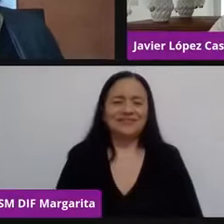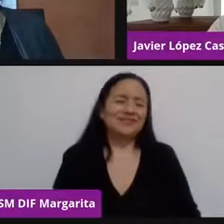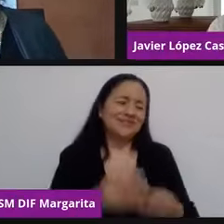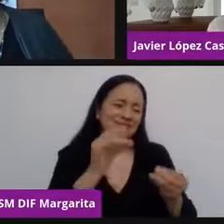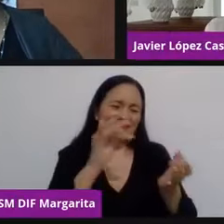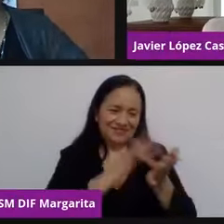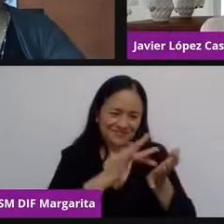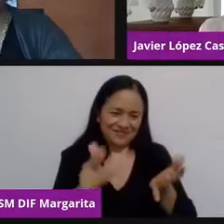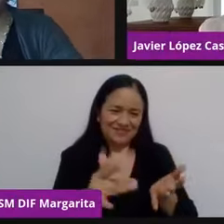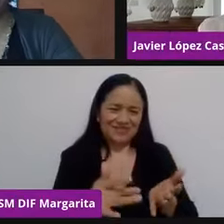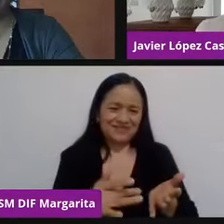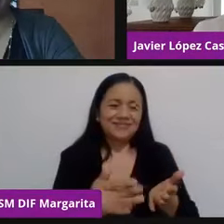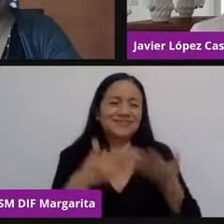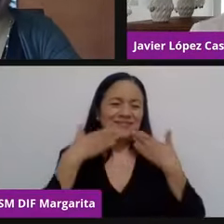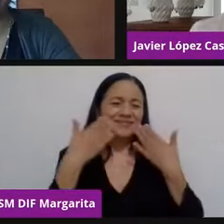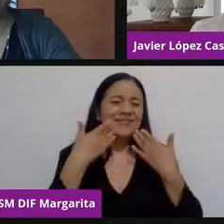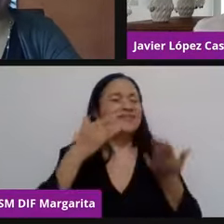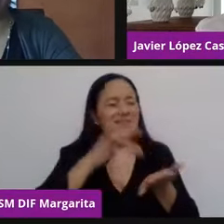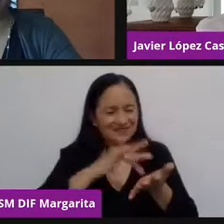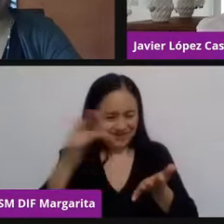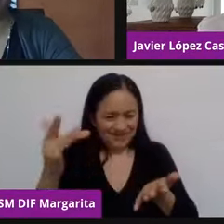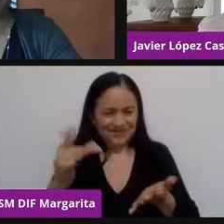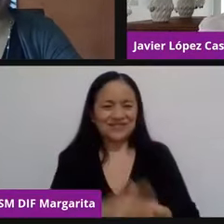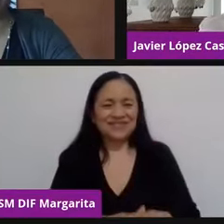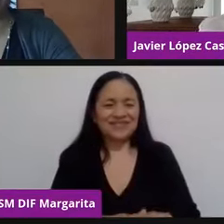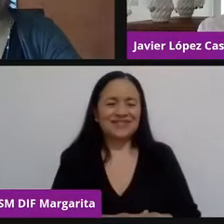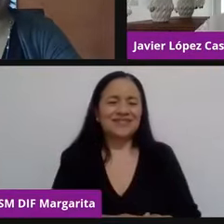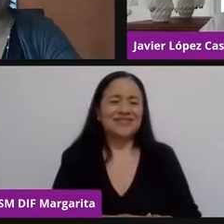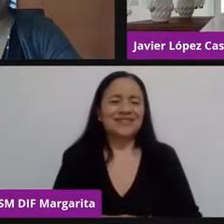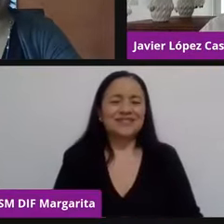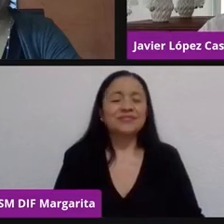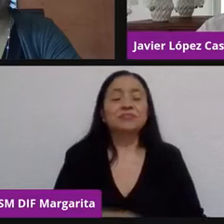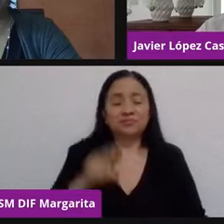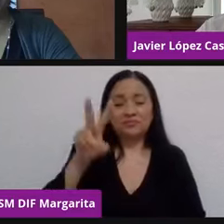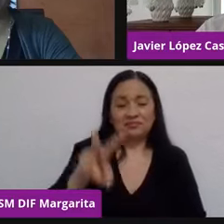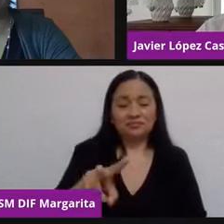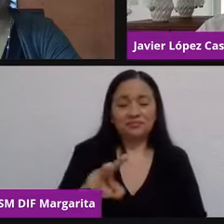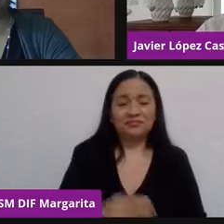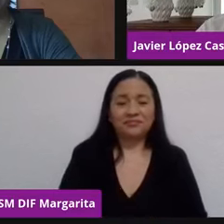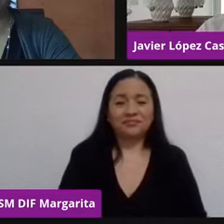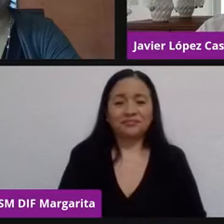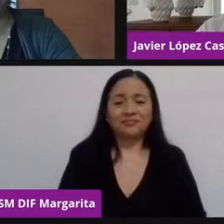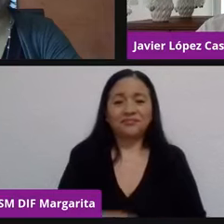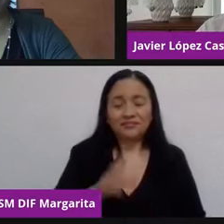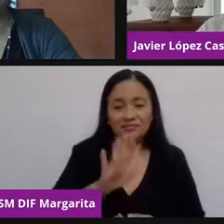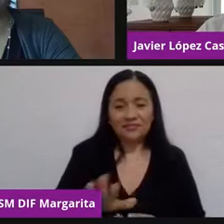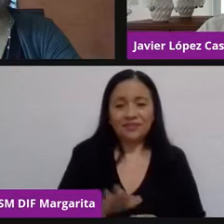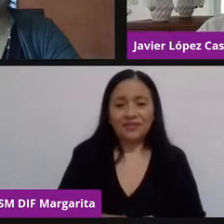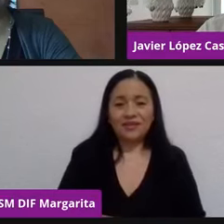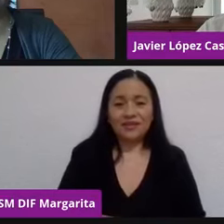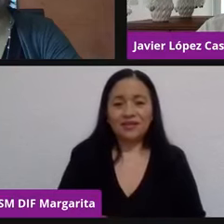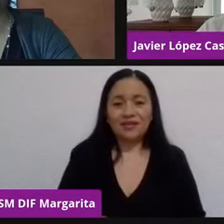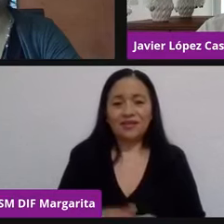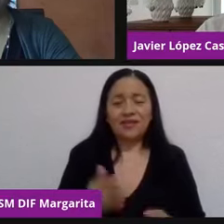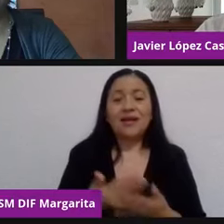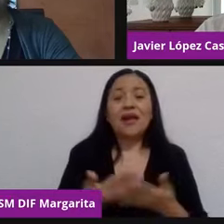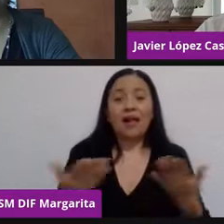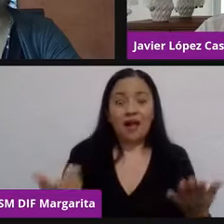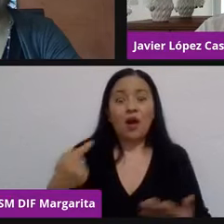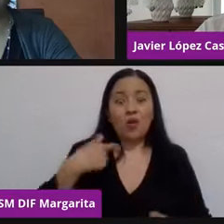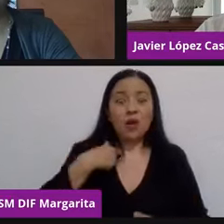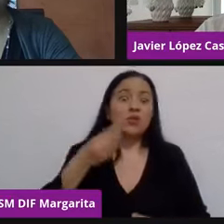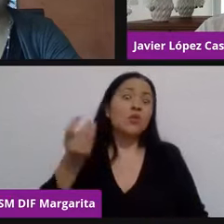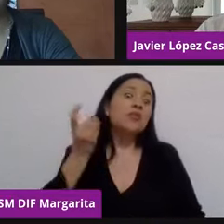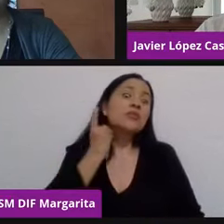agradezco sus cálidas palabras. Y sí, efectivamente, ingresando ahora a la 65ª legislatura,